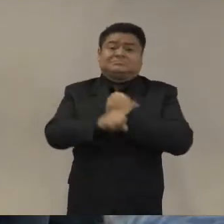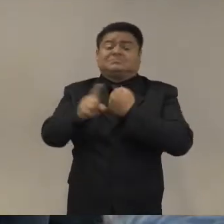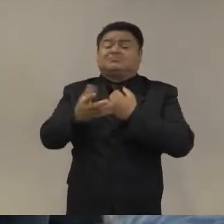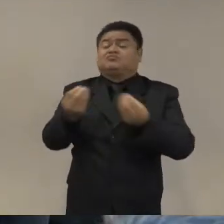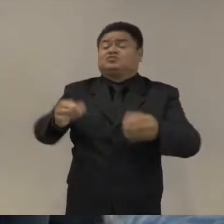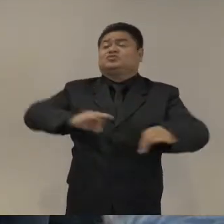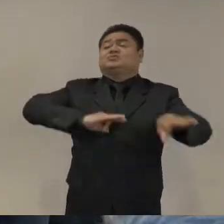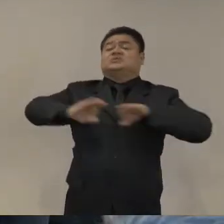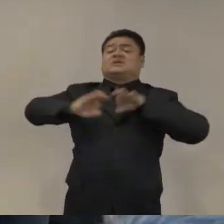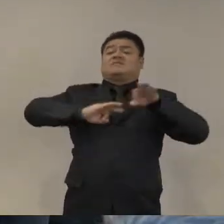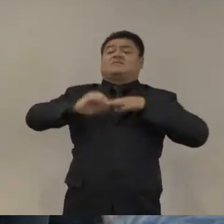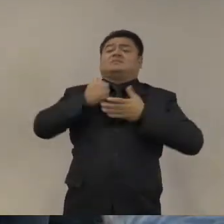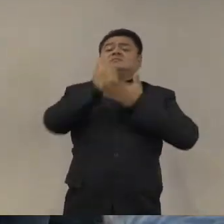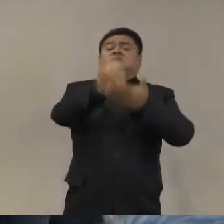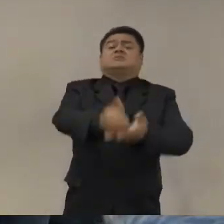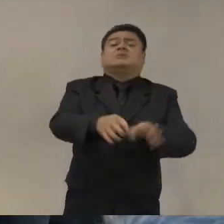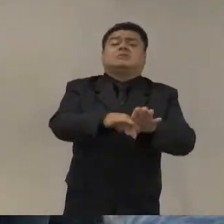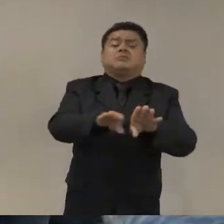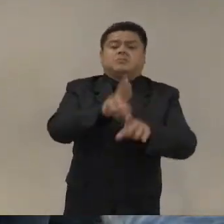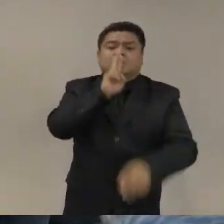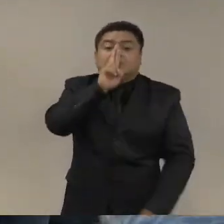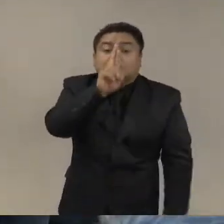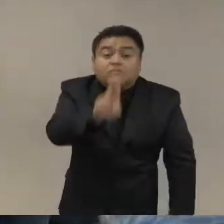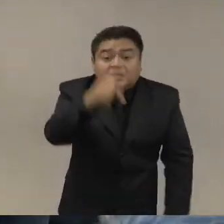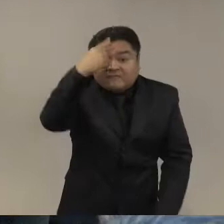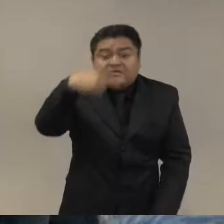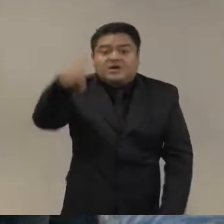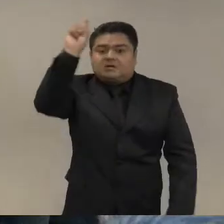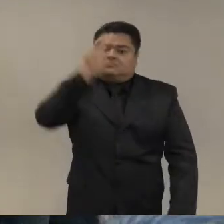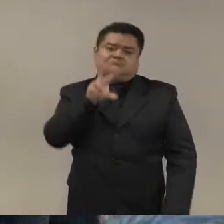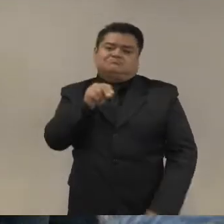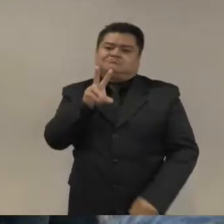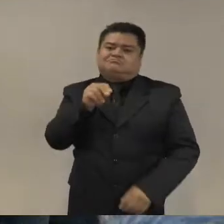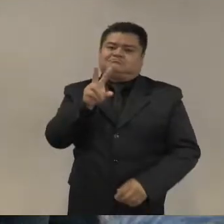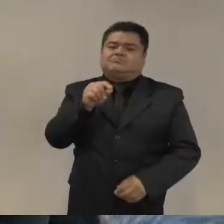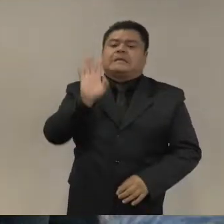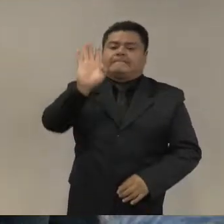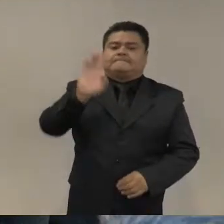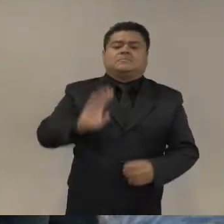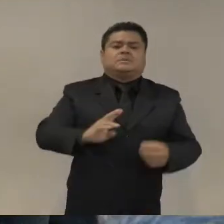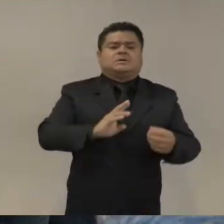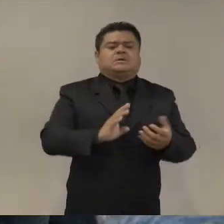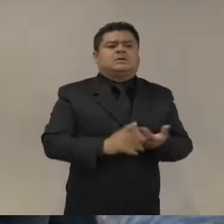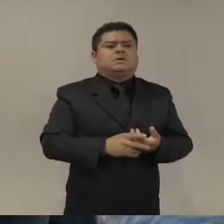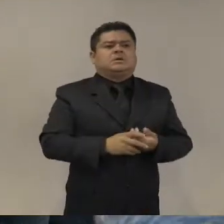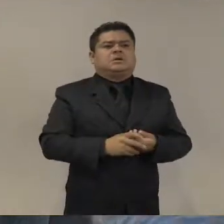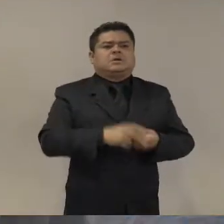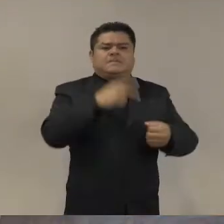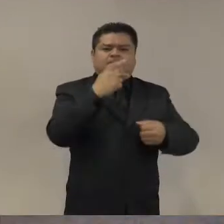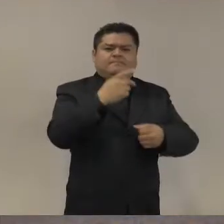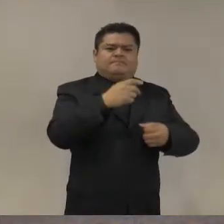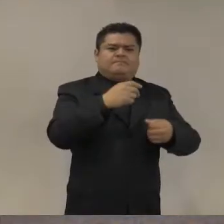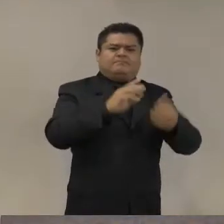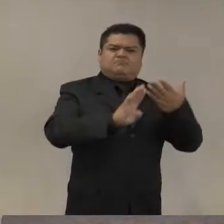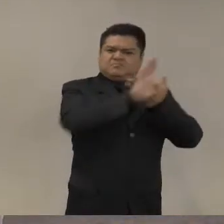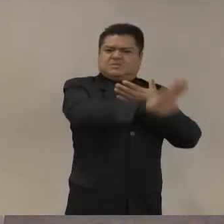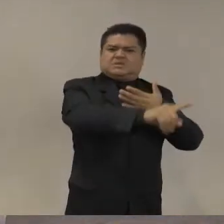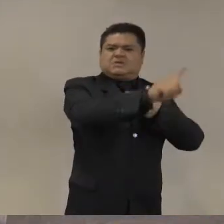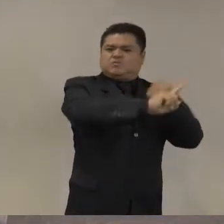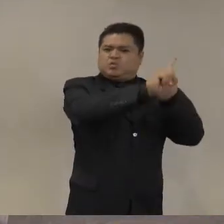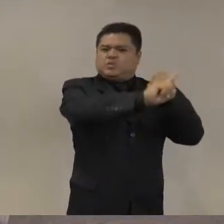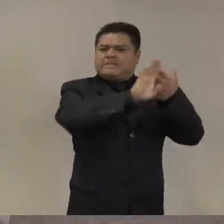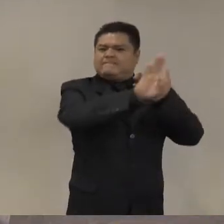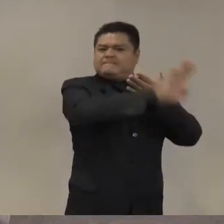bueno la respuesta no es fácil en lo que es prevención social me imagino que eso tiene mucho que ver con